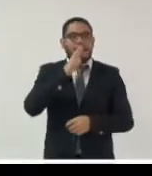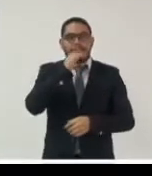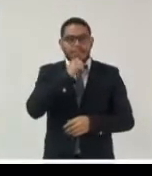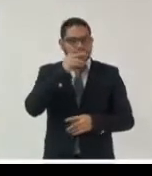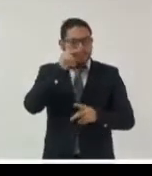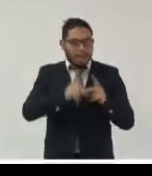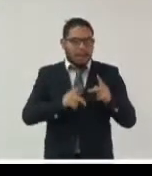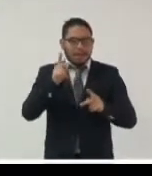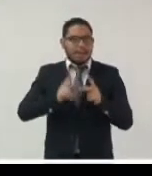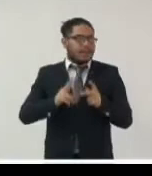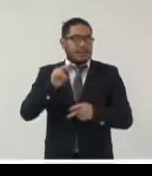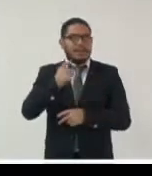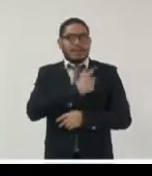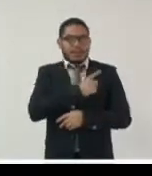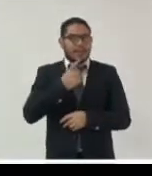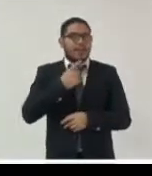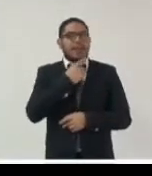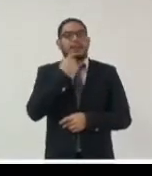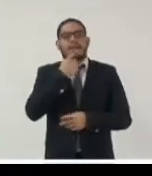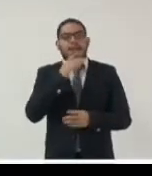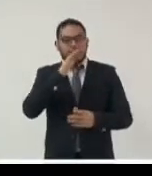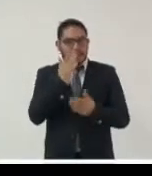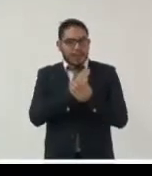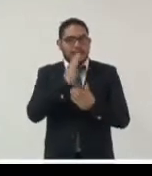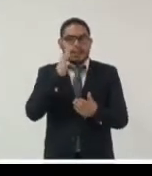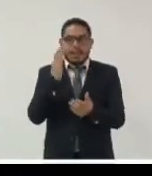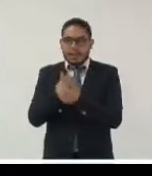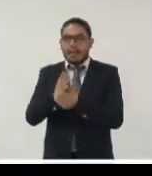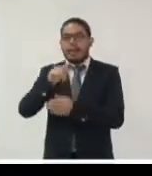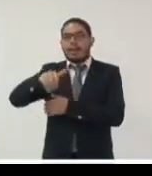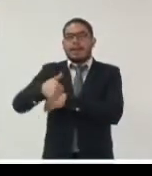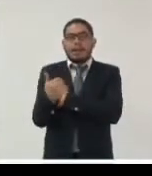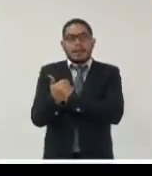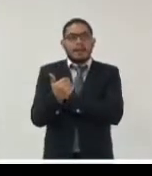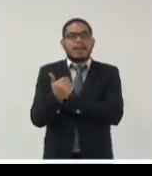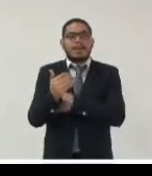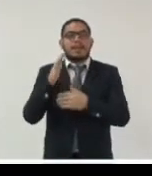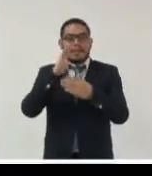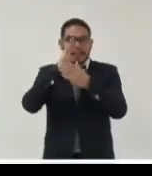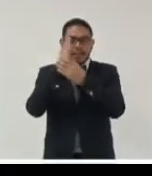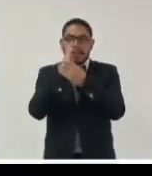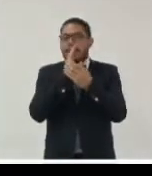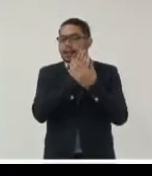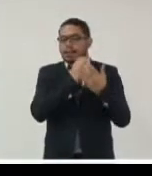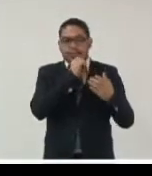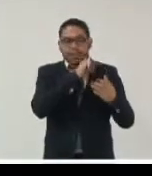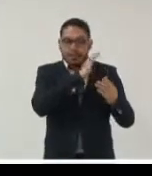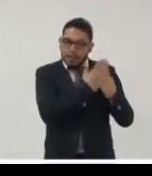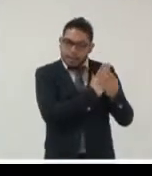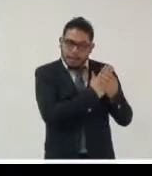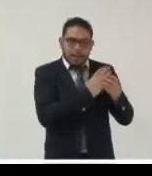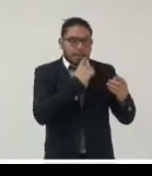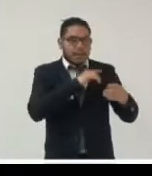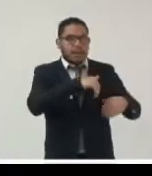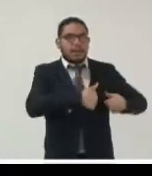documentos deben de estar archivados los datos deben de estar archivados